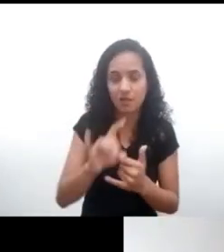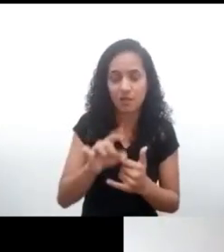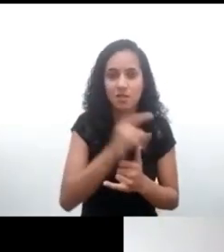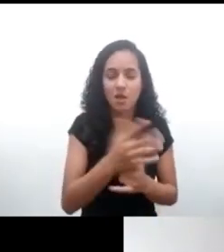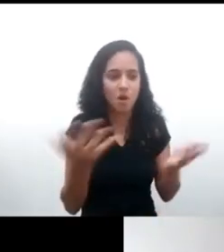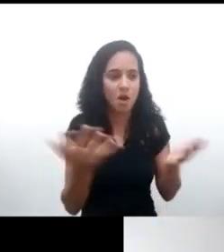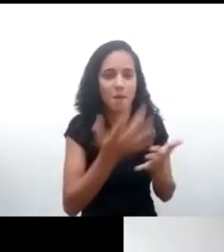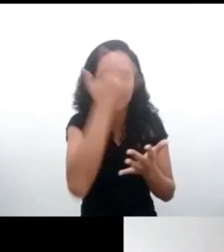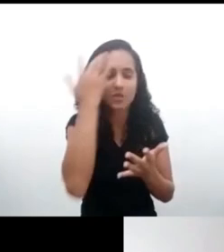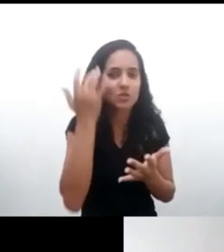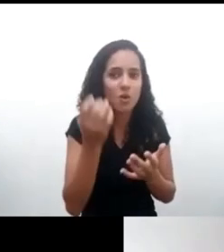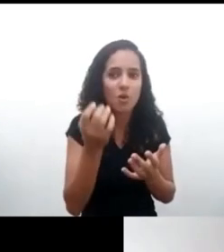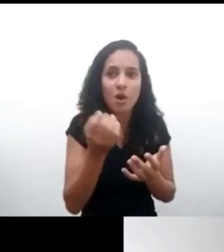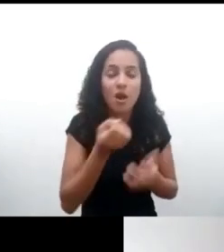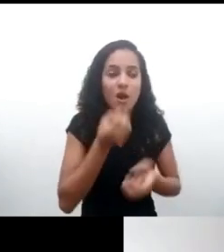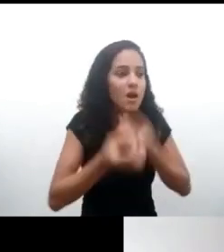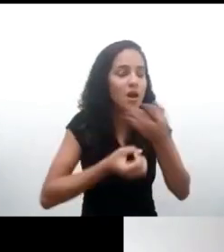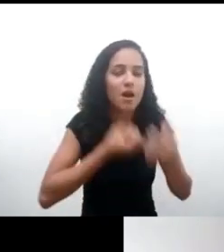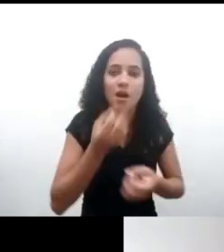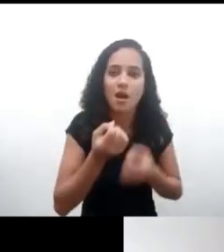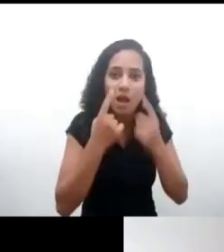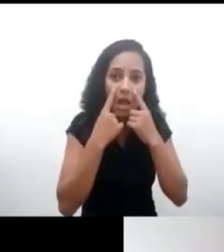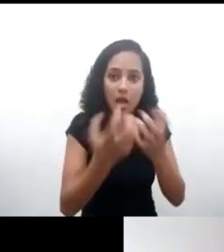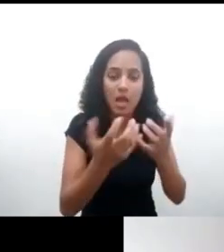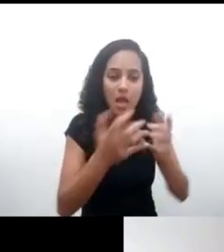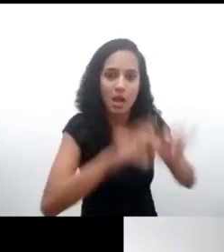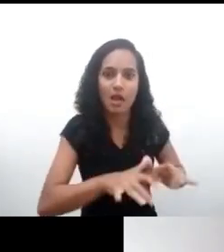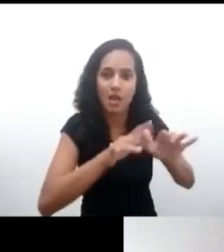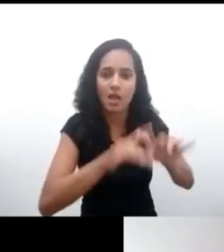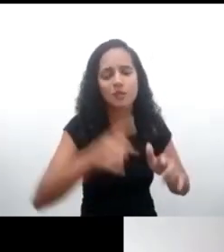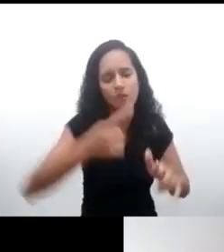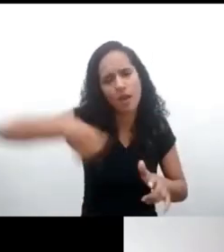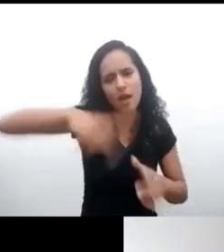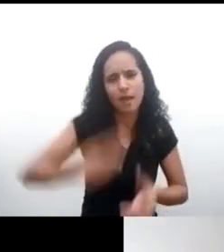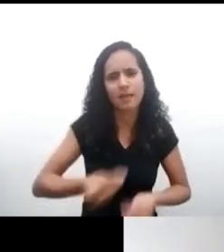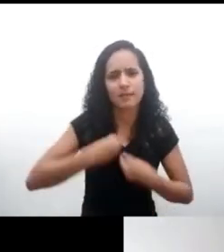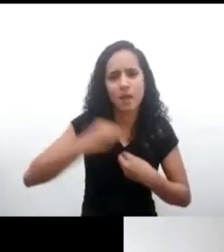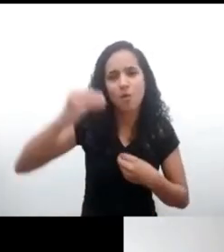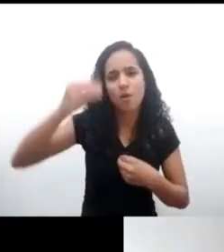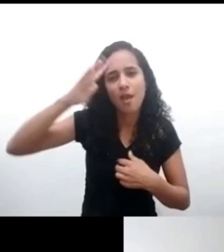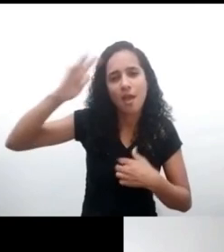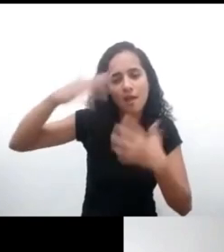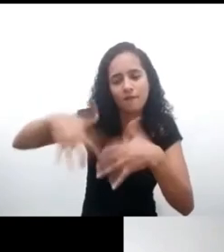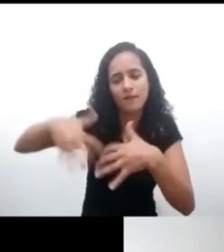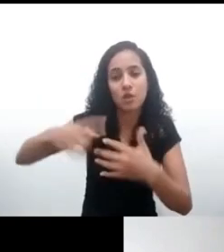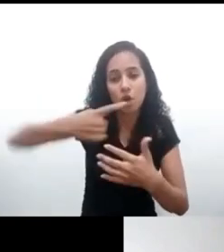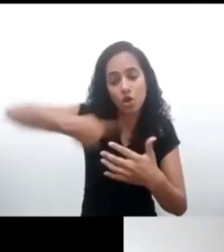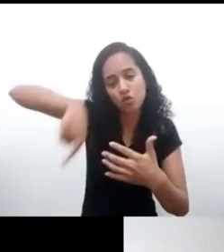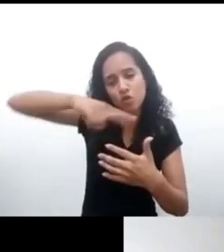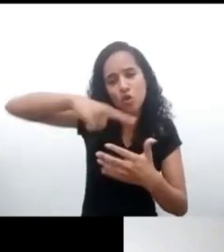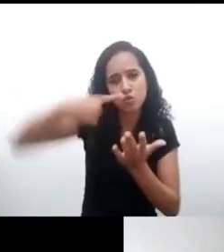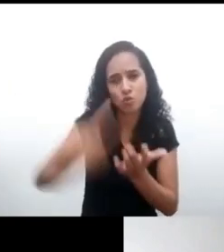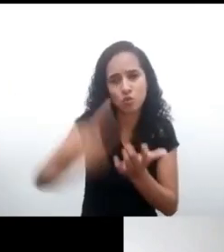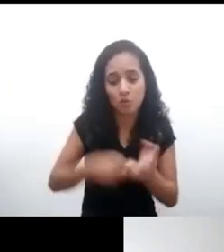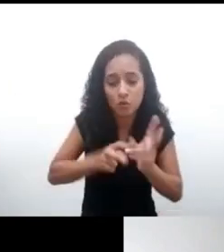muchas cosas que se despertaron en sus charlas y que despertaron en nosotros la reflexión y aquí